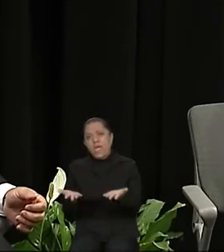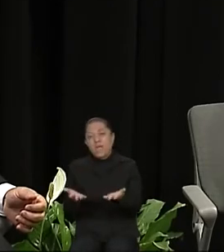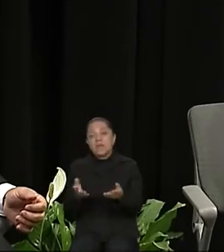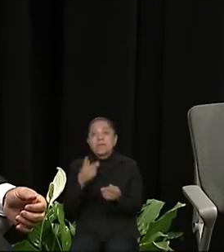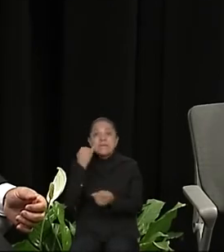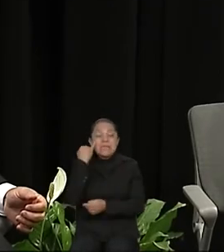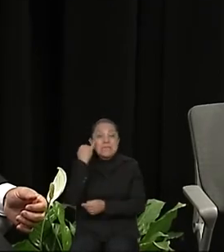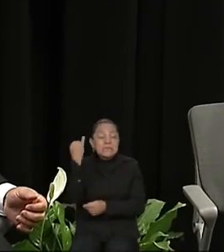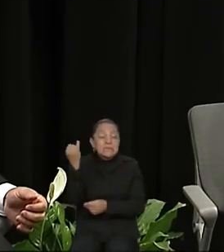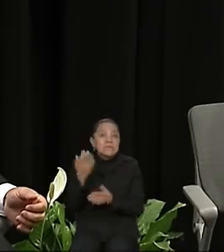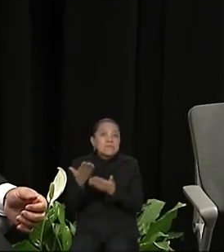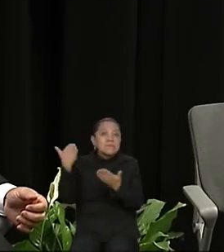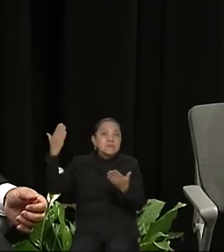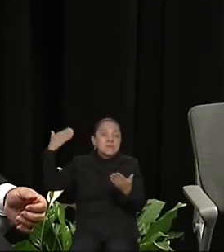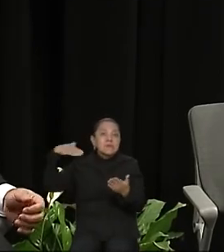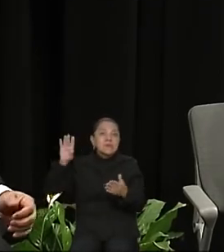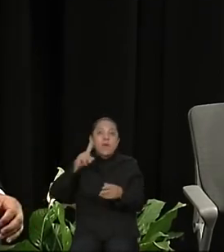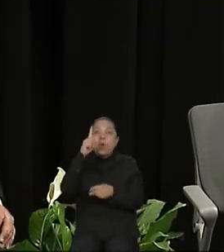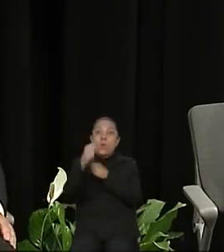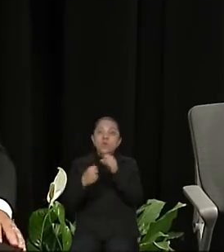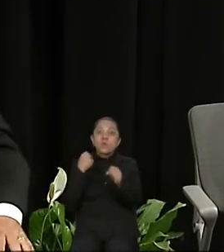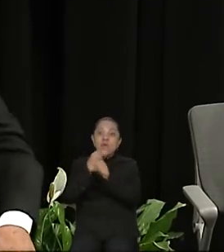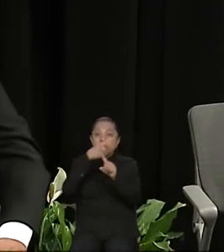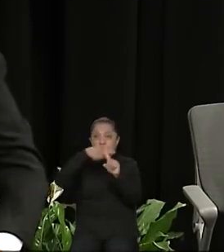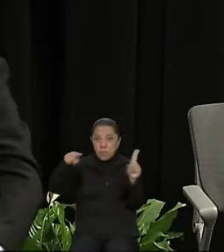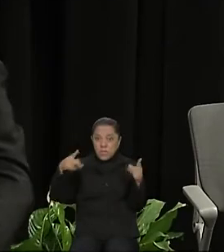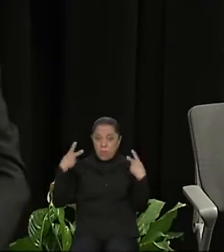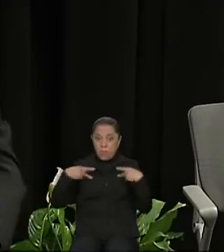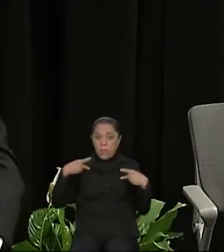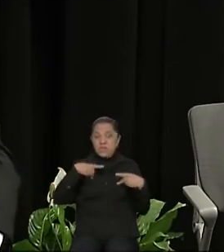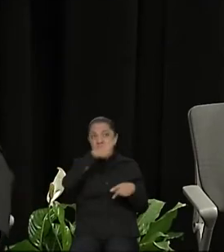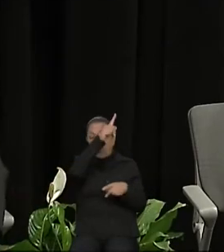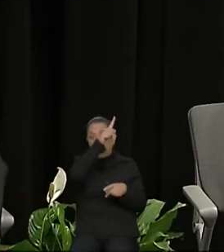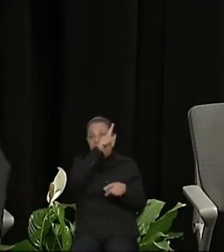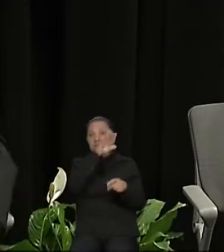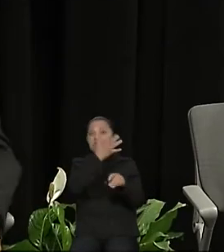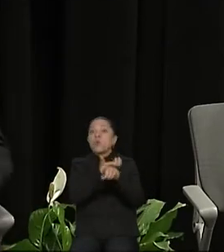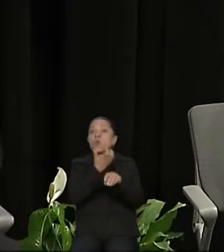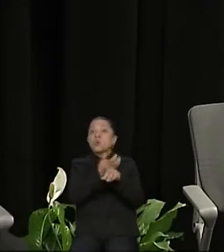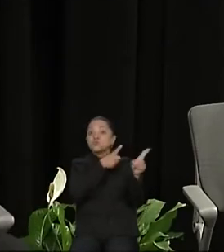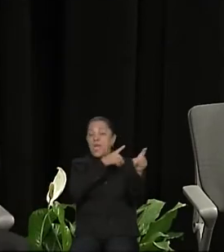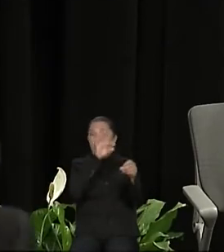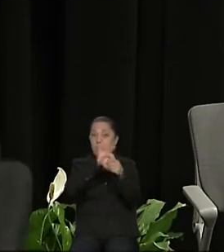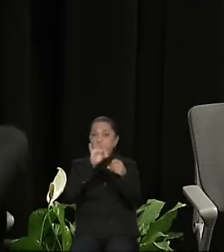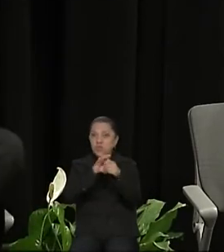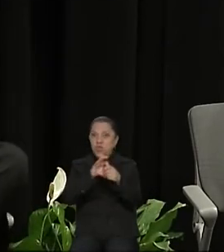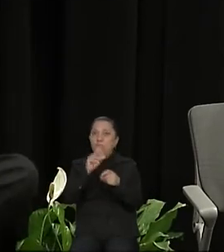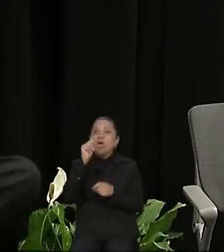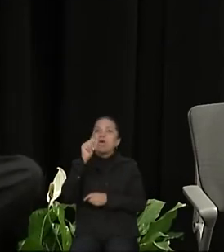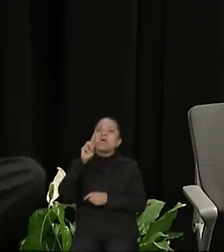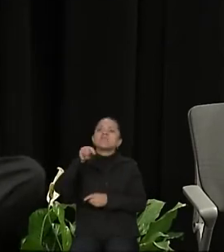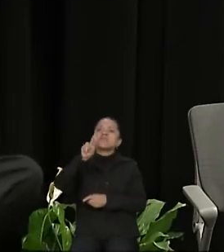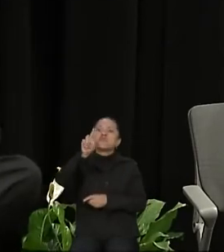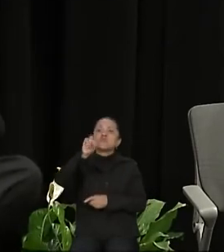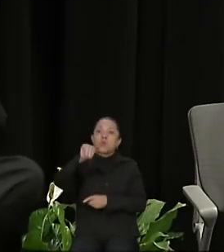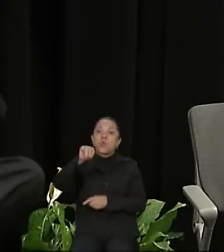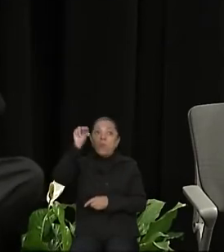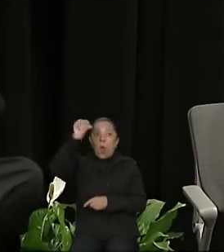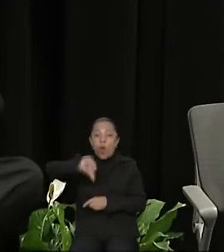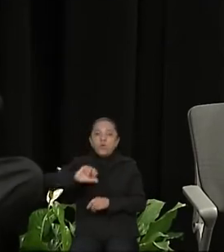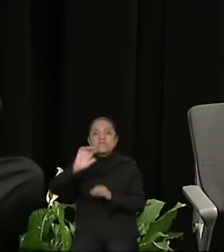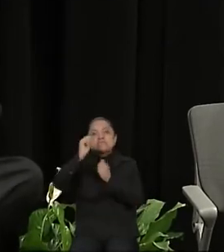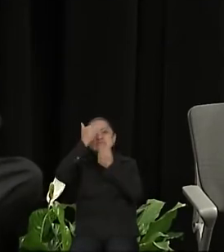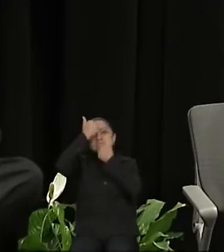que la gente en Estados Unidos que votó por Donald Trump seguramente que hoy se está arrepintiendo porque aunque les